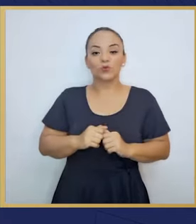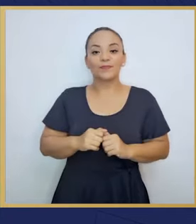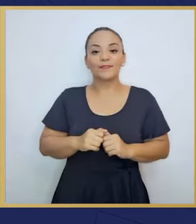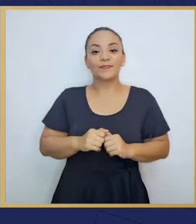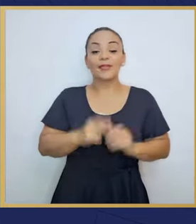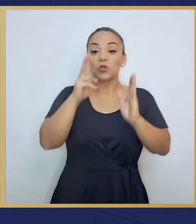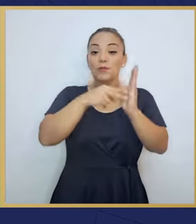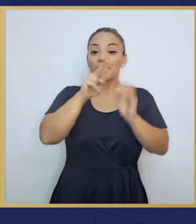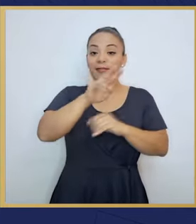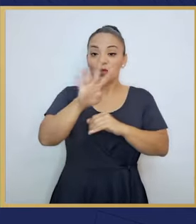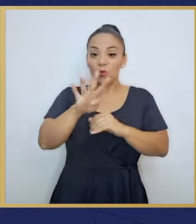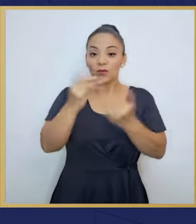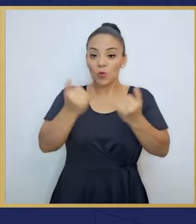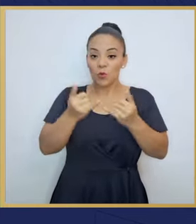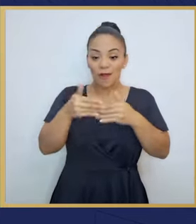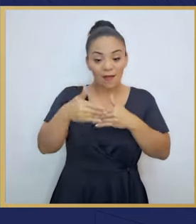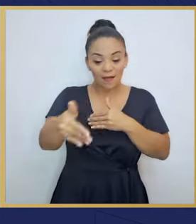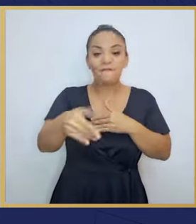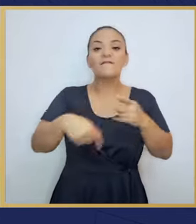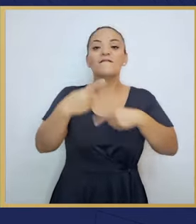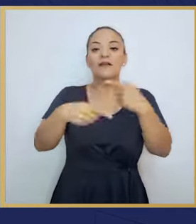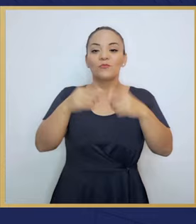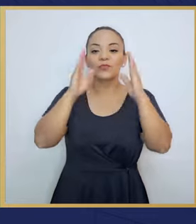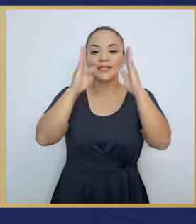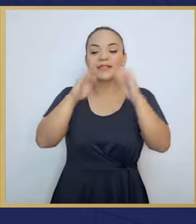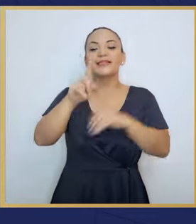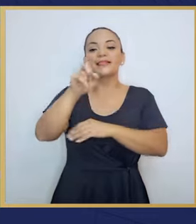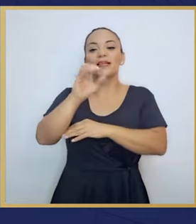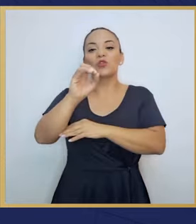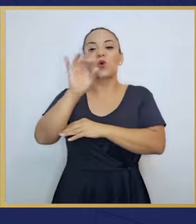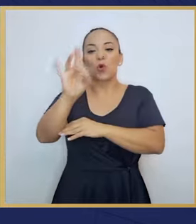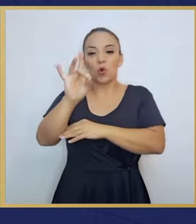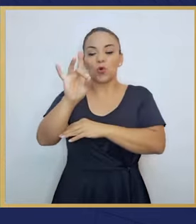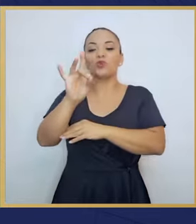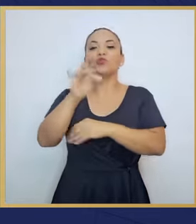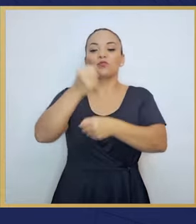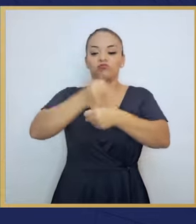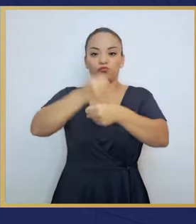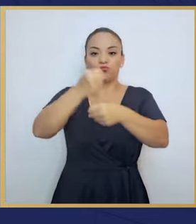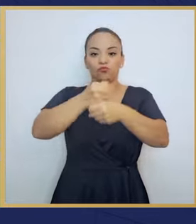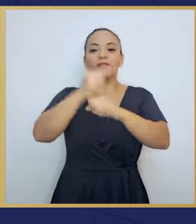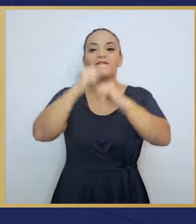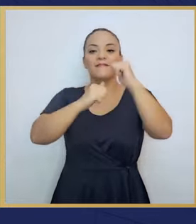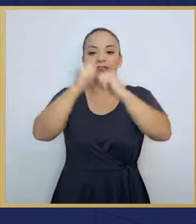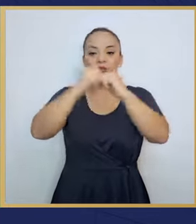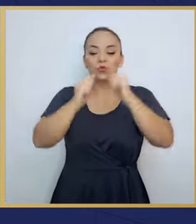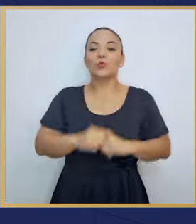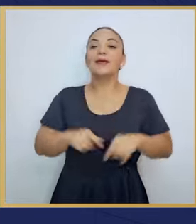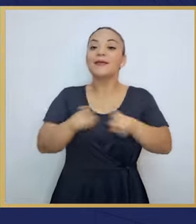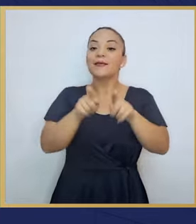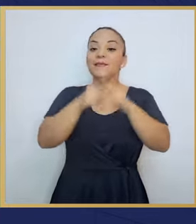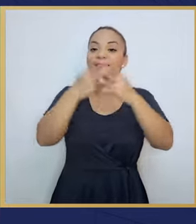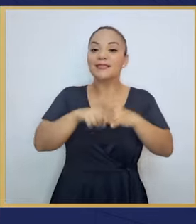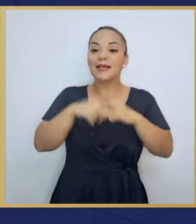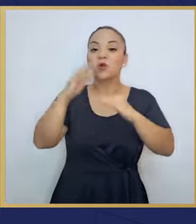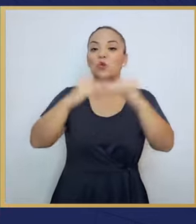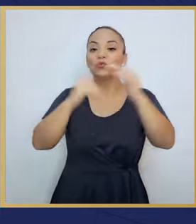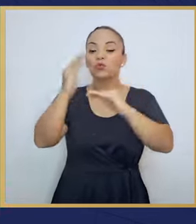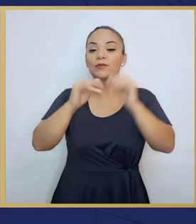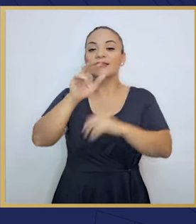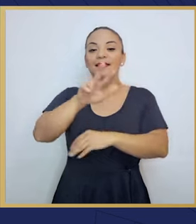2024 estaremos atendiendo 108 obras de infraestructura e iniciar la construcción de